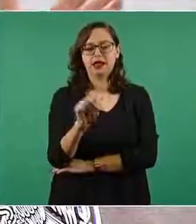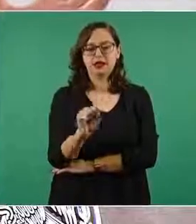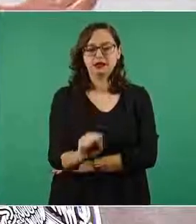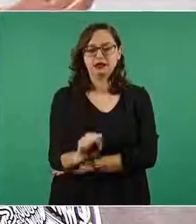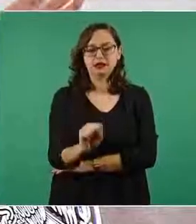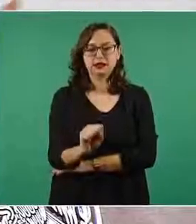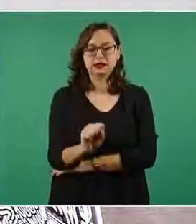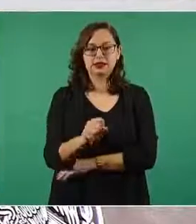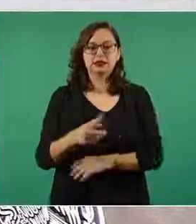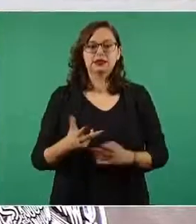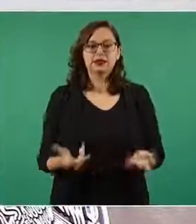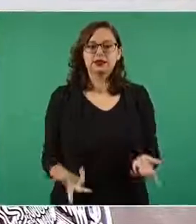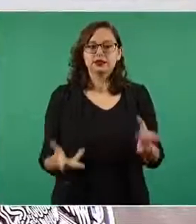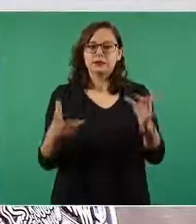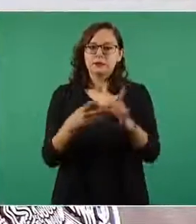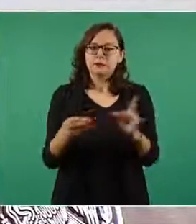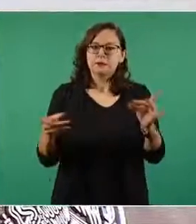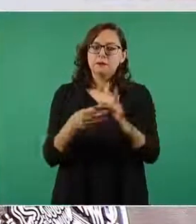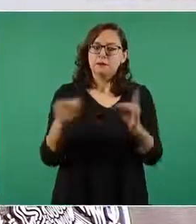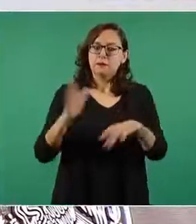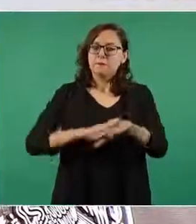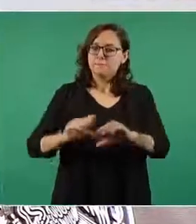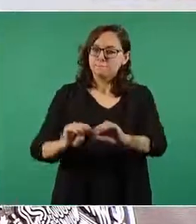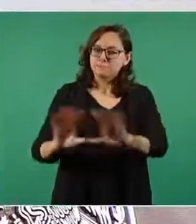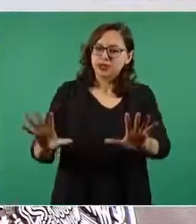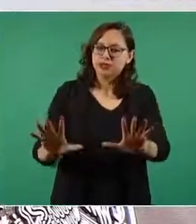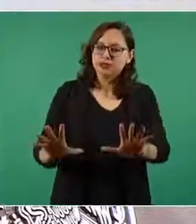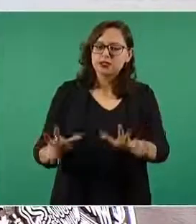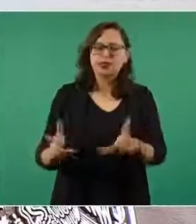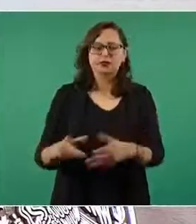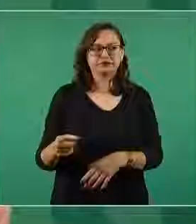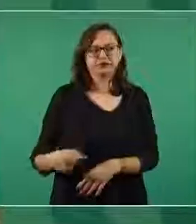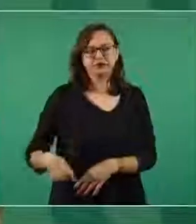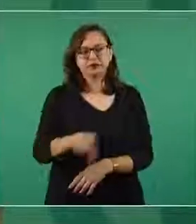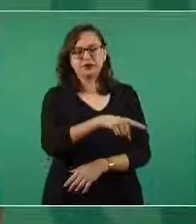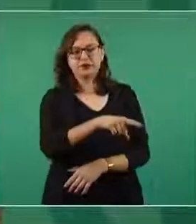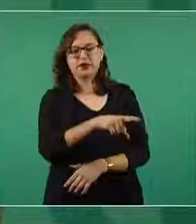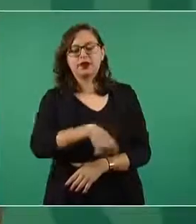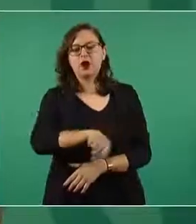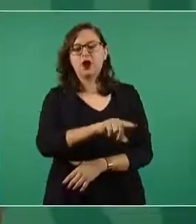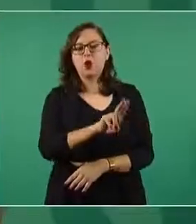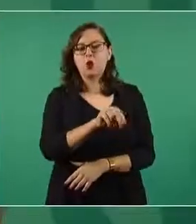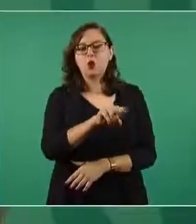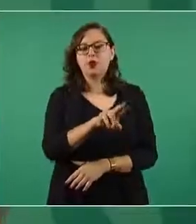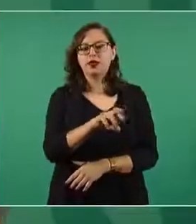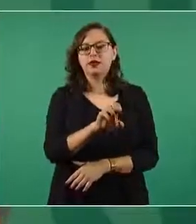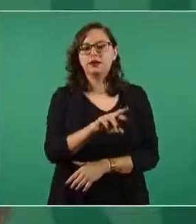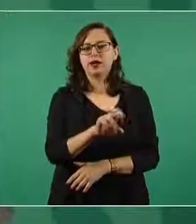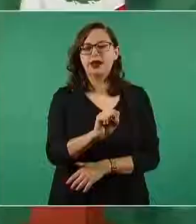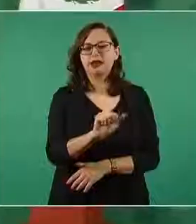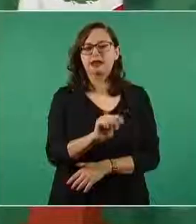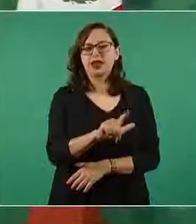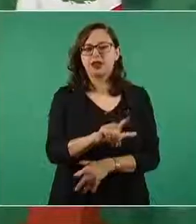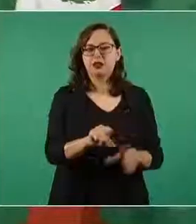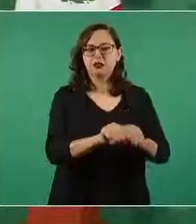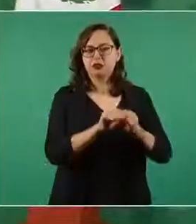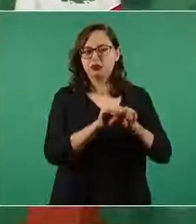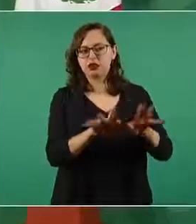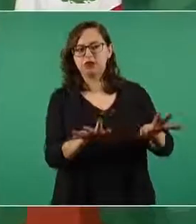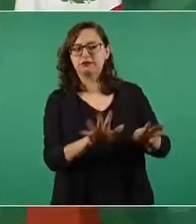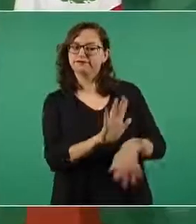no sólo para aclarar esta denuncia, sino porque nos importa mucho